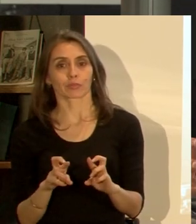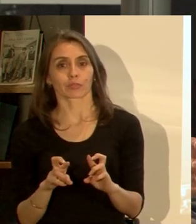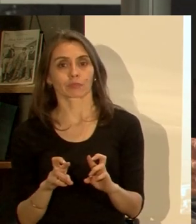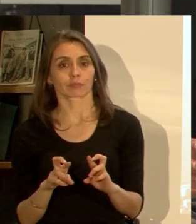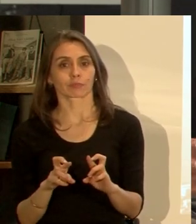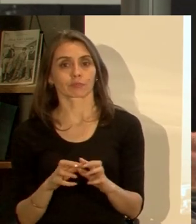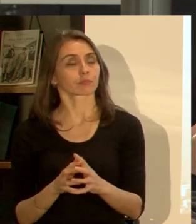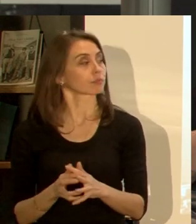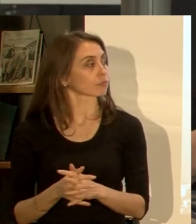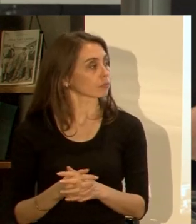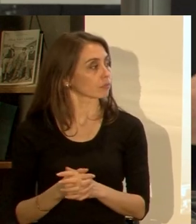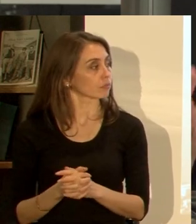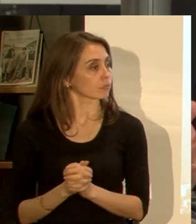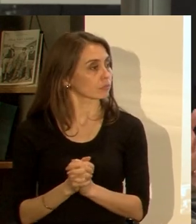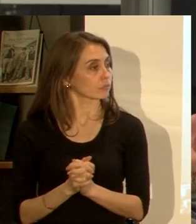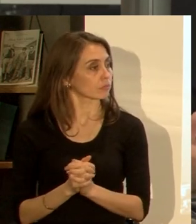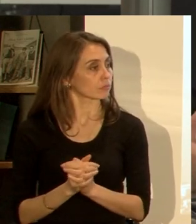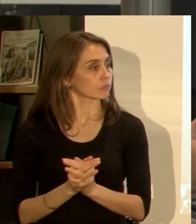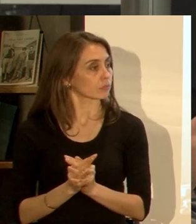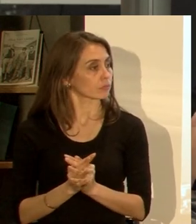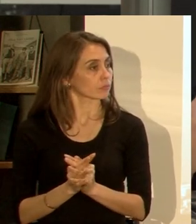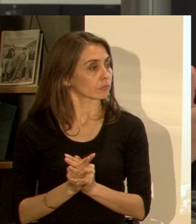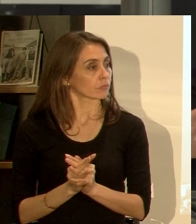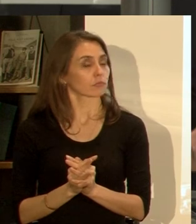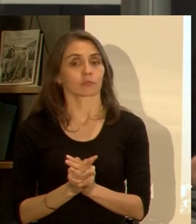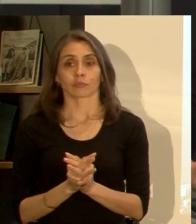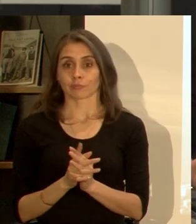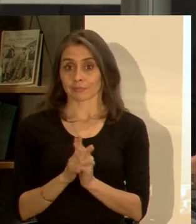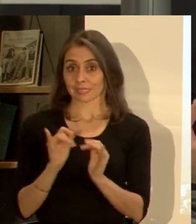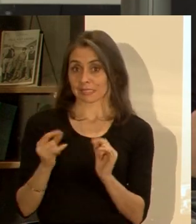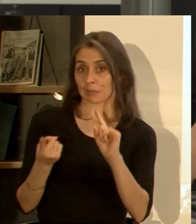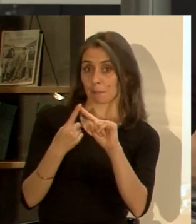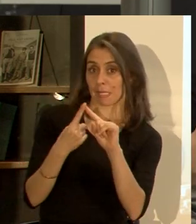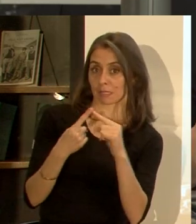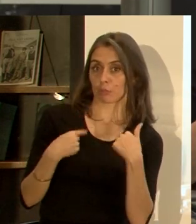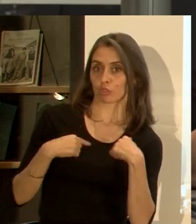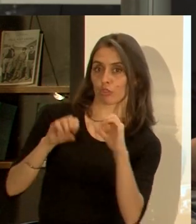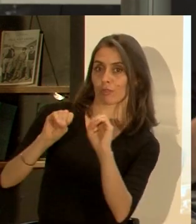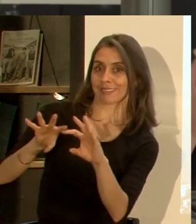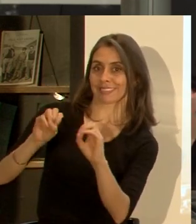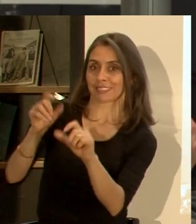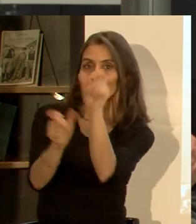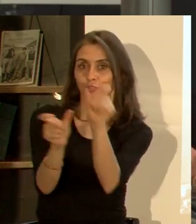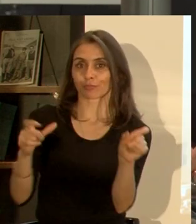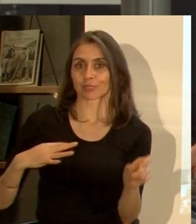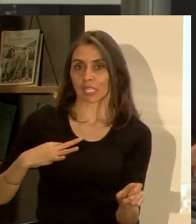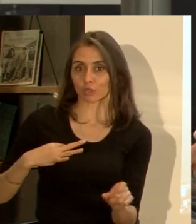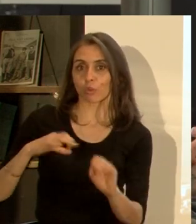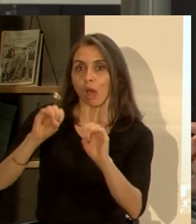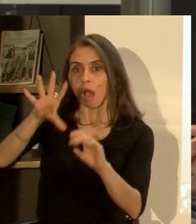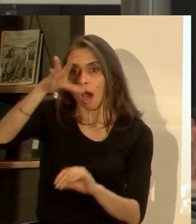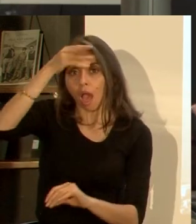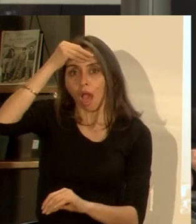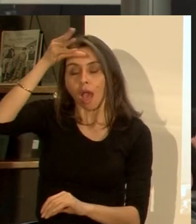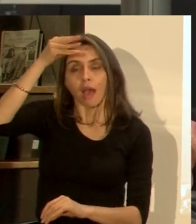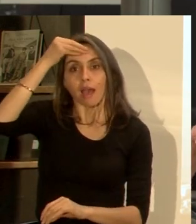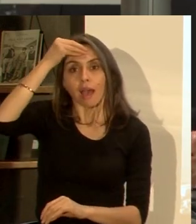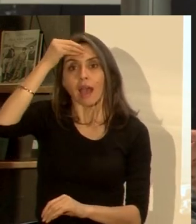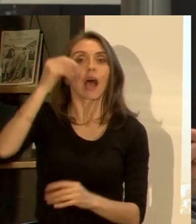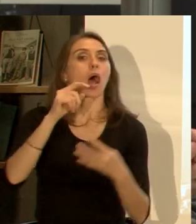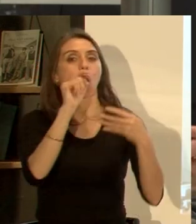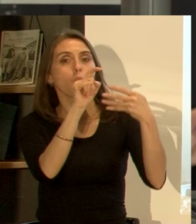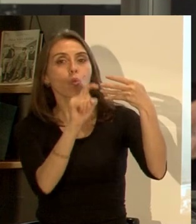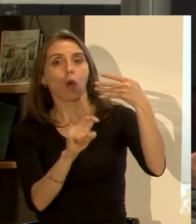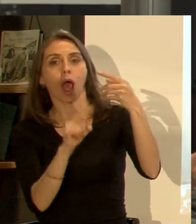instancia donde yo también les pueda enseñar a ellos y les pueda capacitar frente a estos